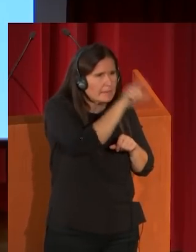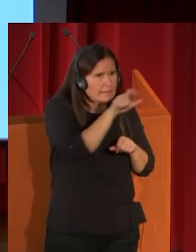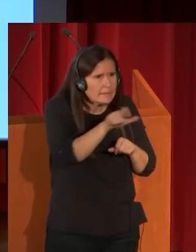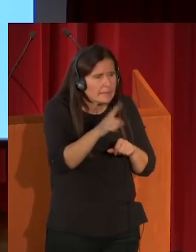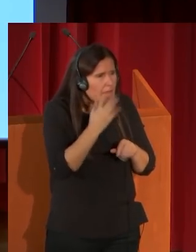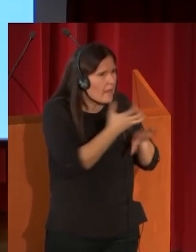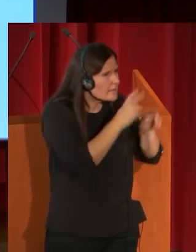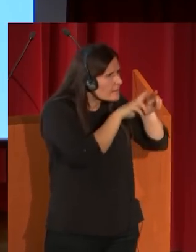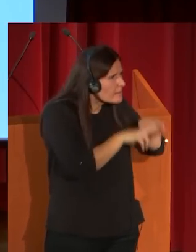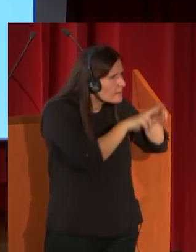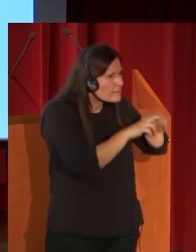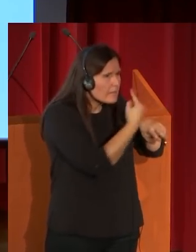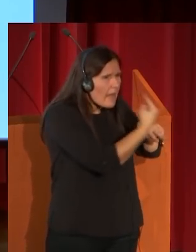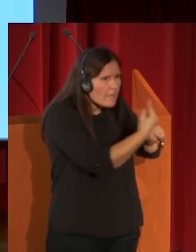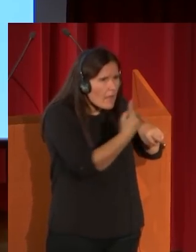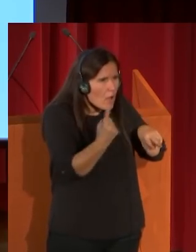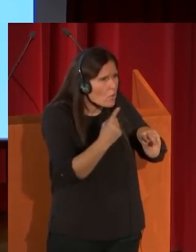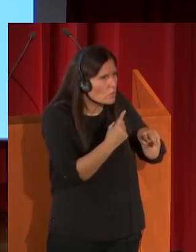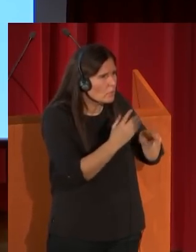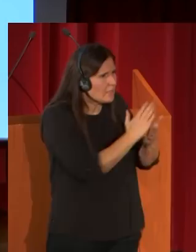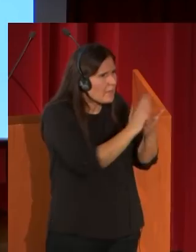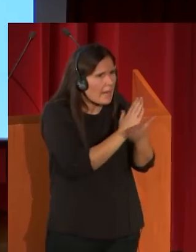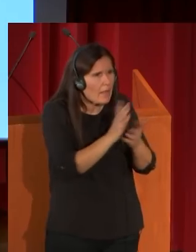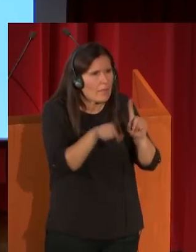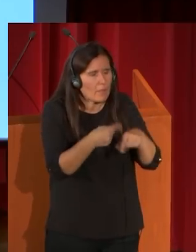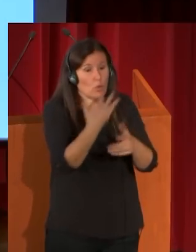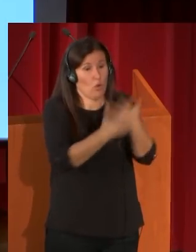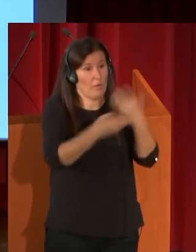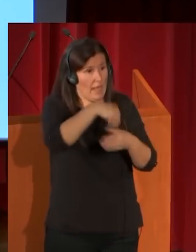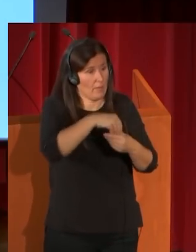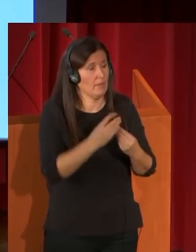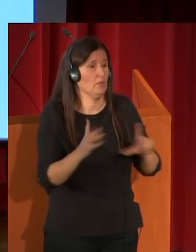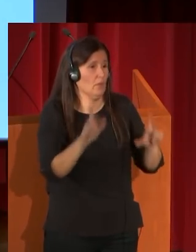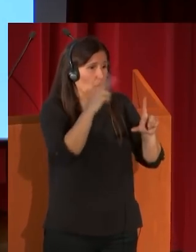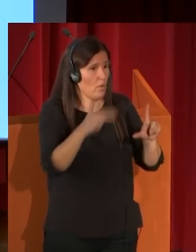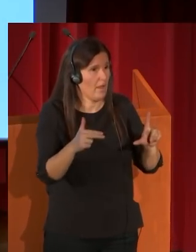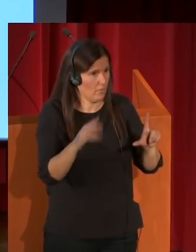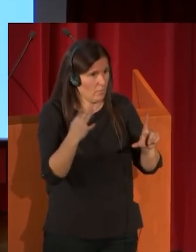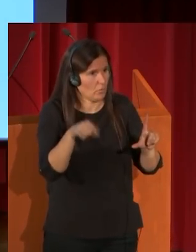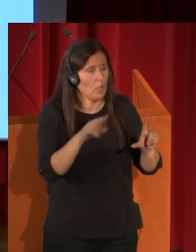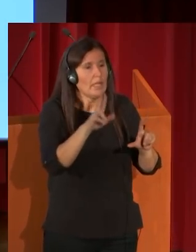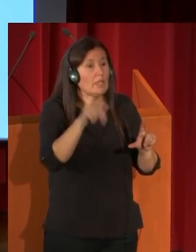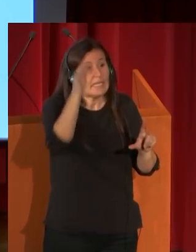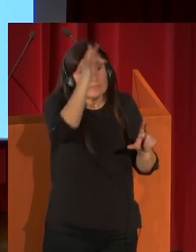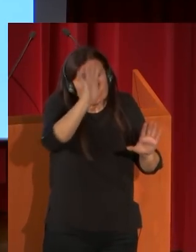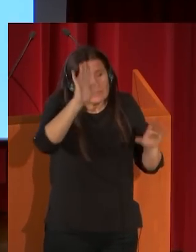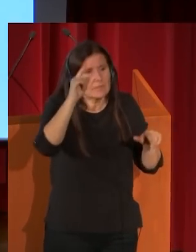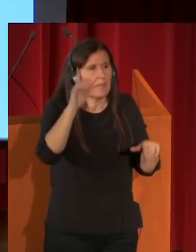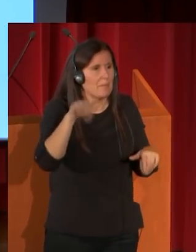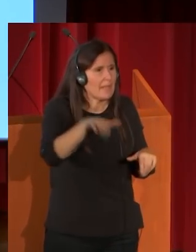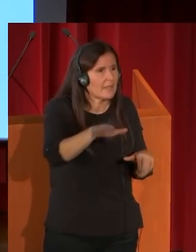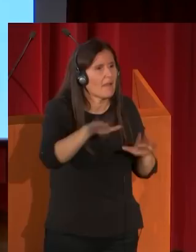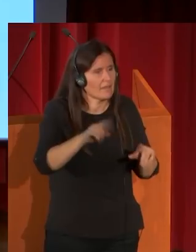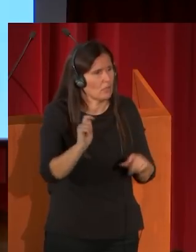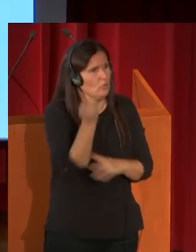individualmente y luego combinados de un modo artístico por Fortuny. Es una teoría del paisaje compuesto que triunfa en